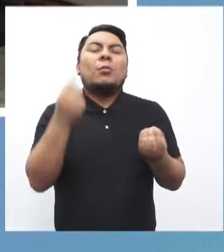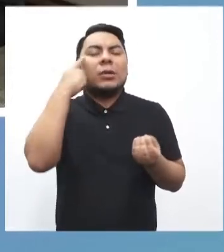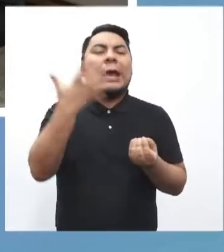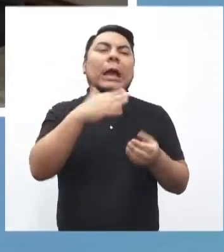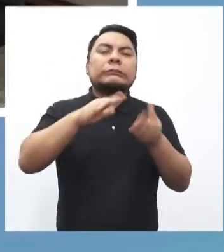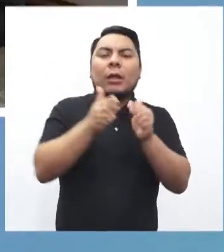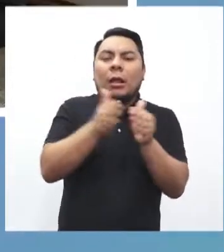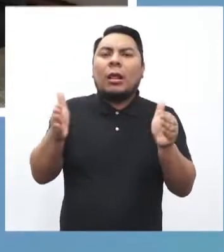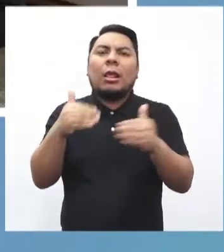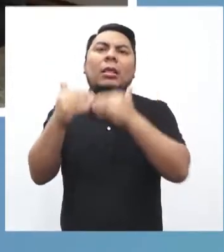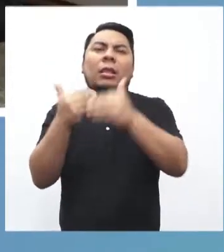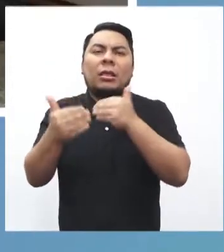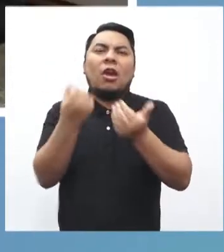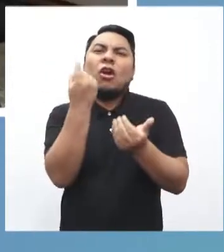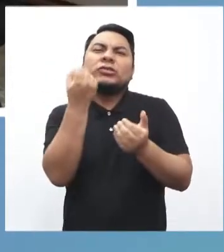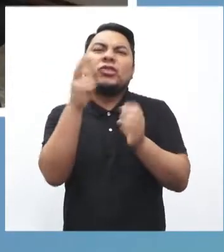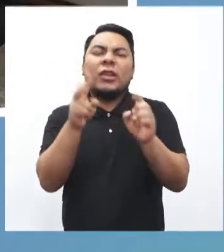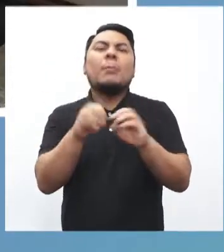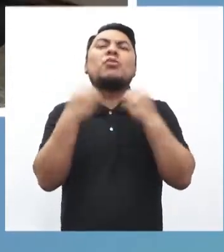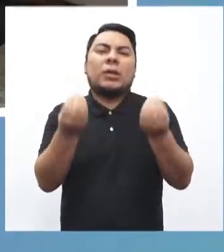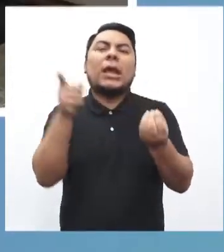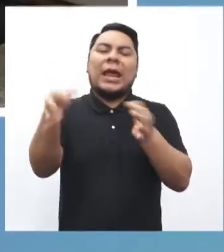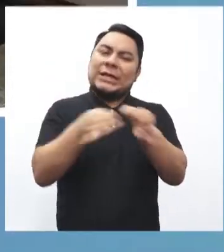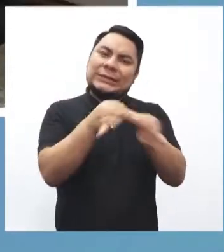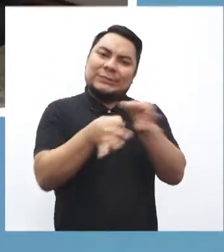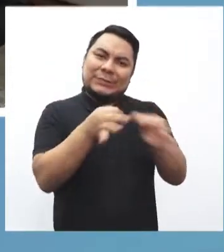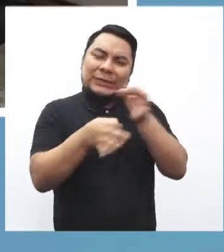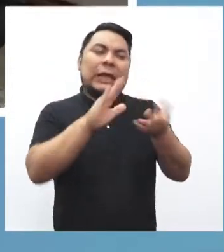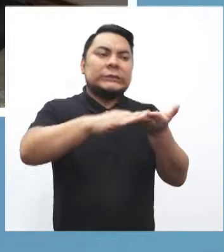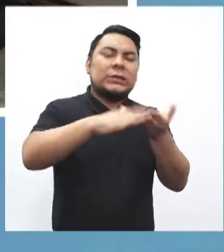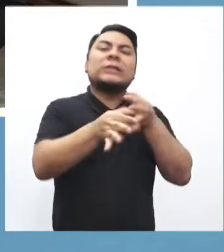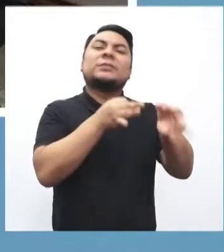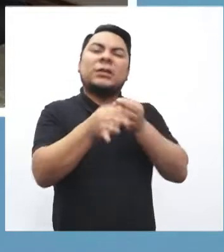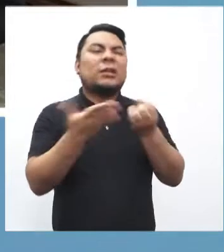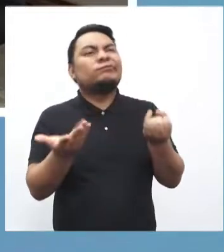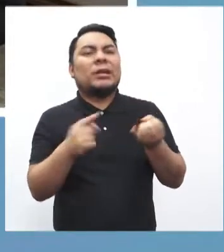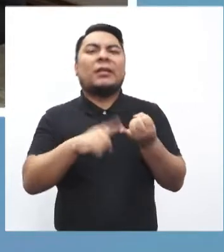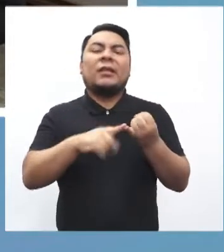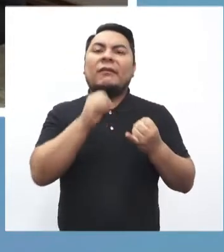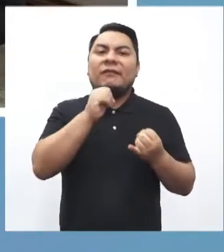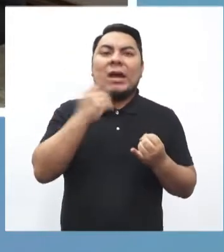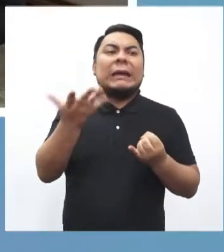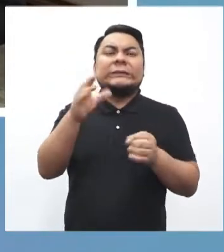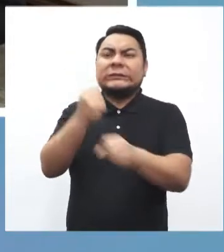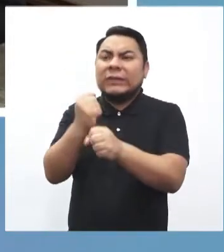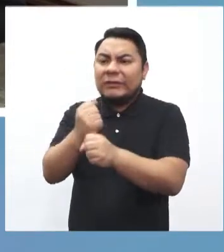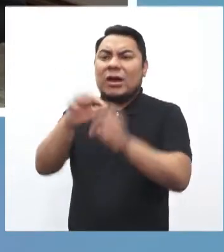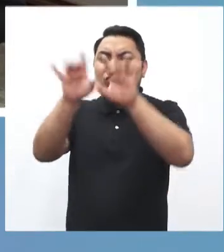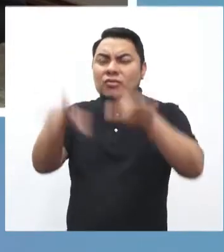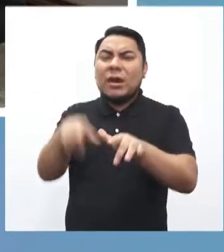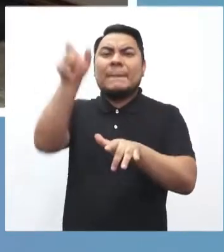justificadas y comprobables necesidades relacionadas a ciertos supuestos como son la falta de capacidad operativa,